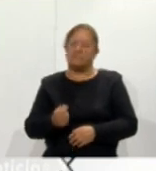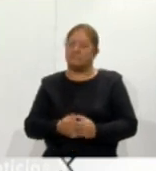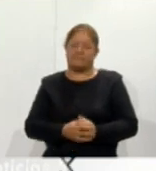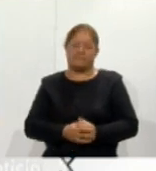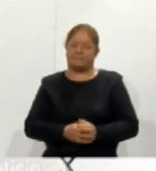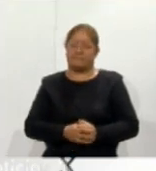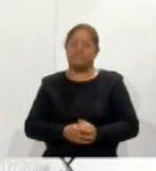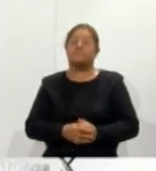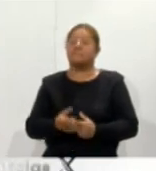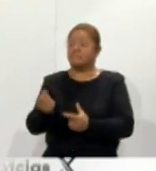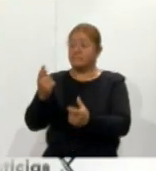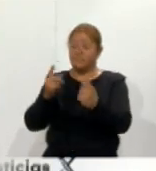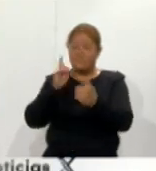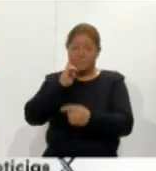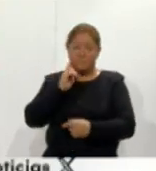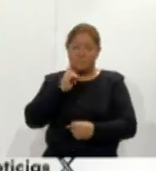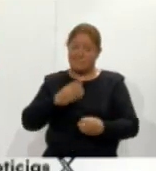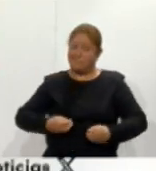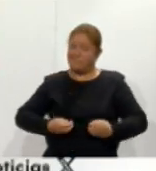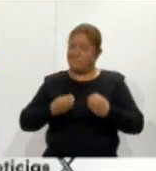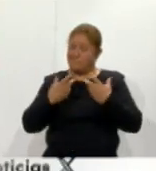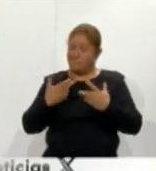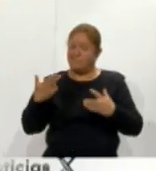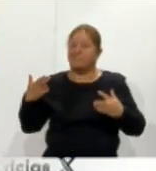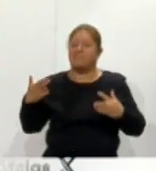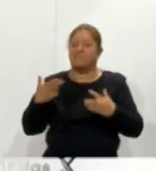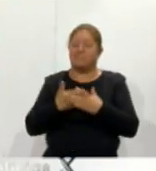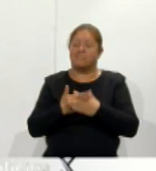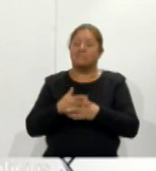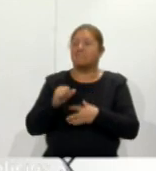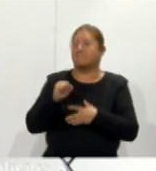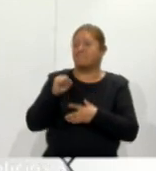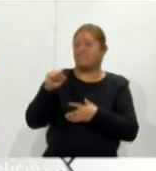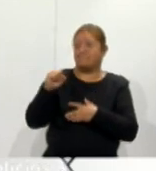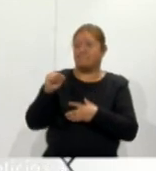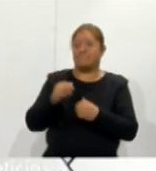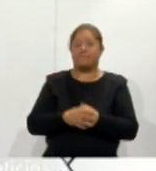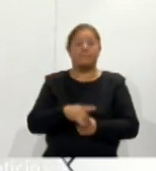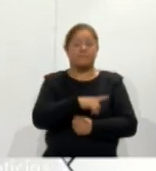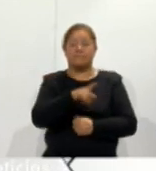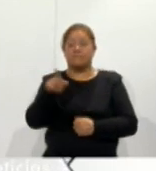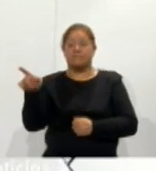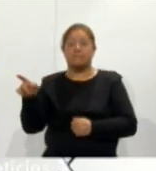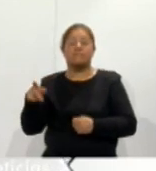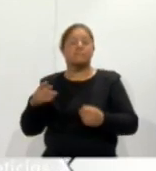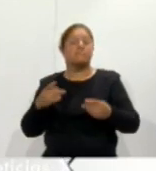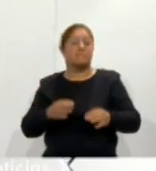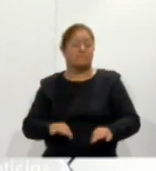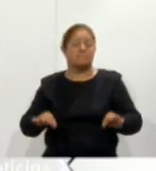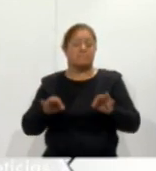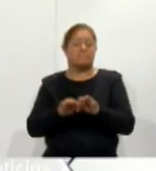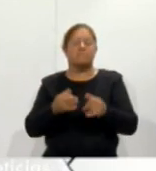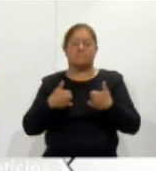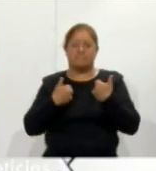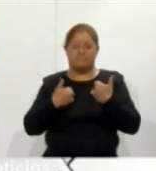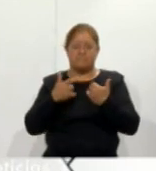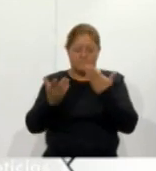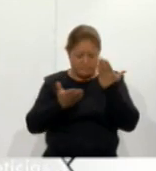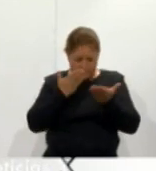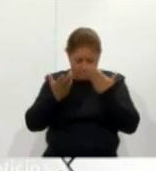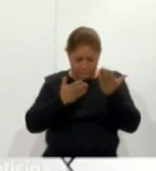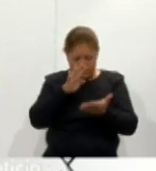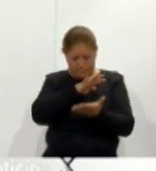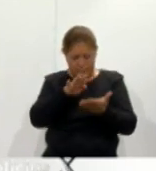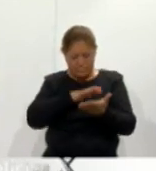viviendo genocidios. Ustedes son muy importantes como jóvenes. Lean, estudien, analicen, sean